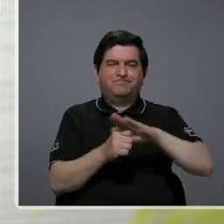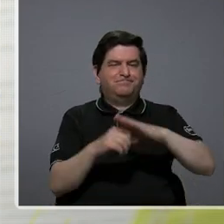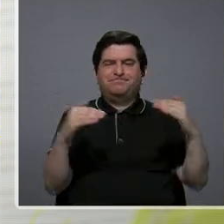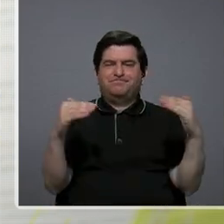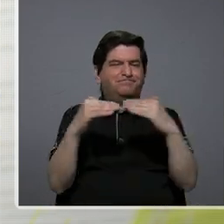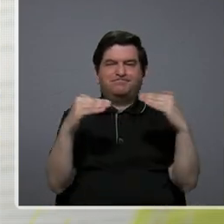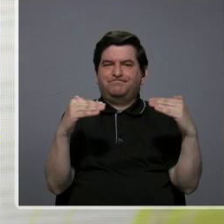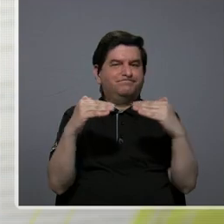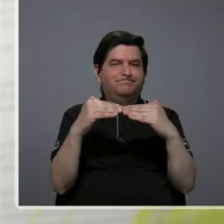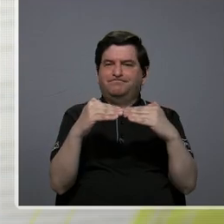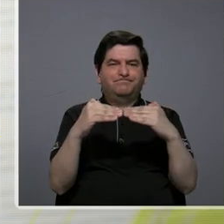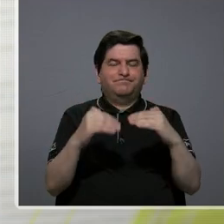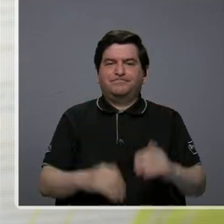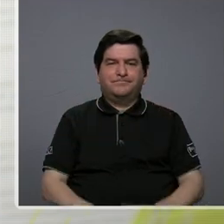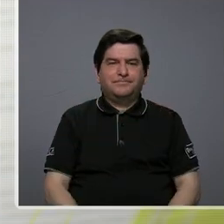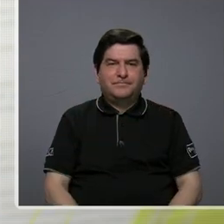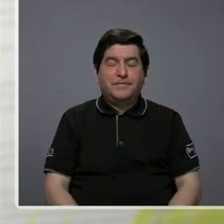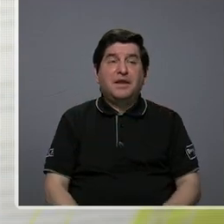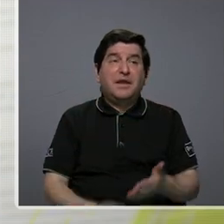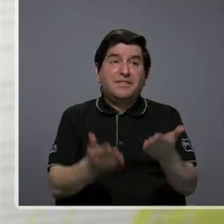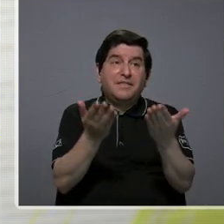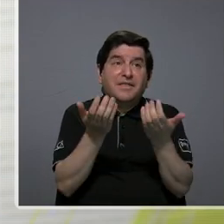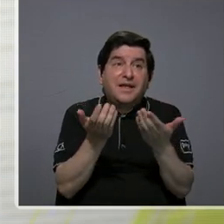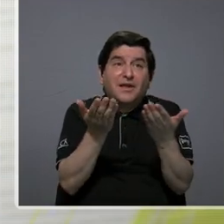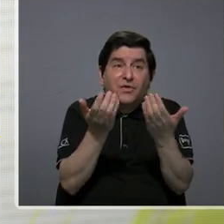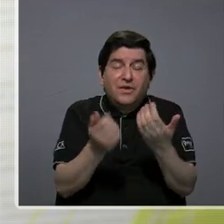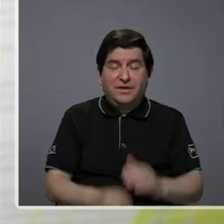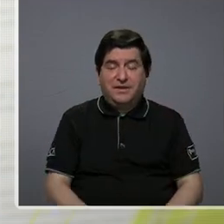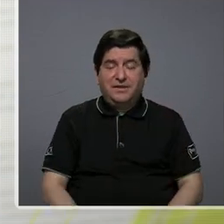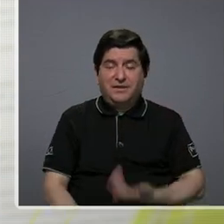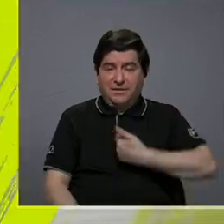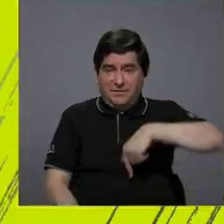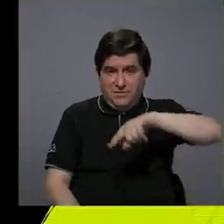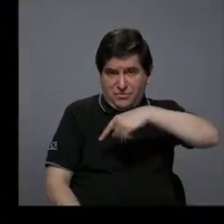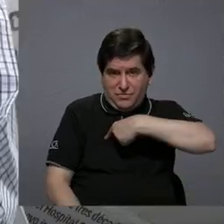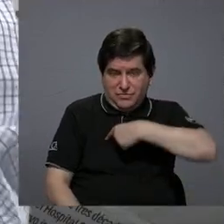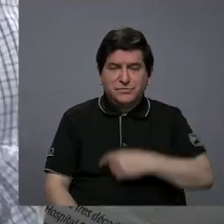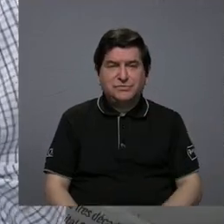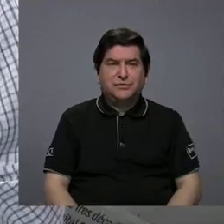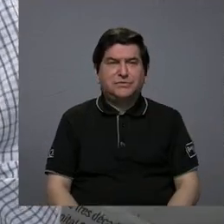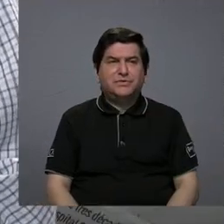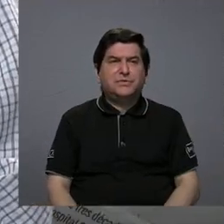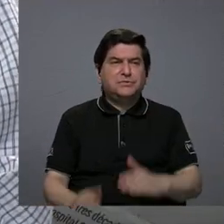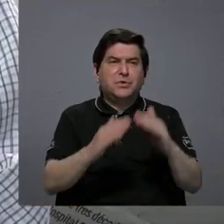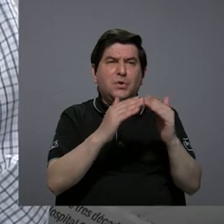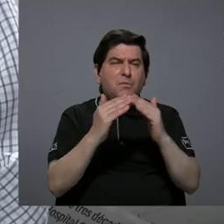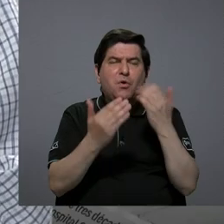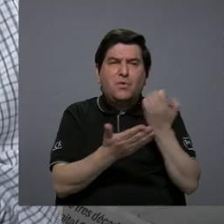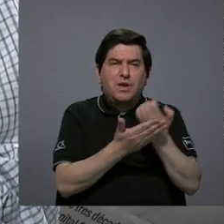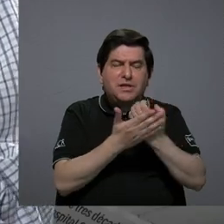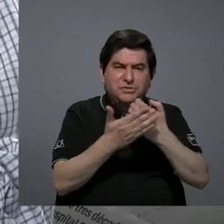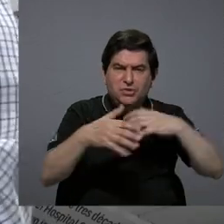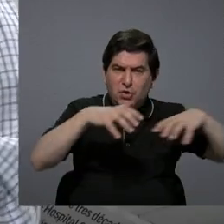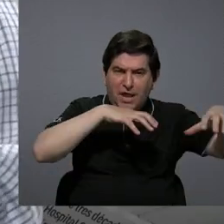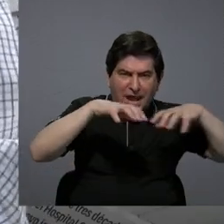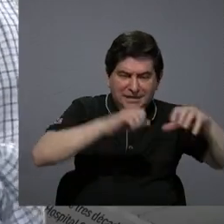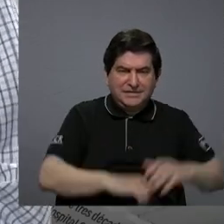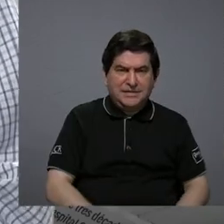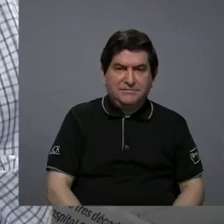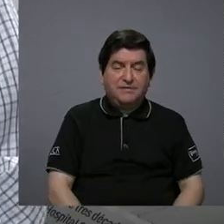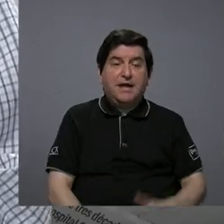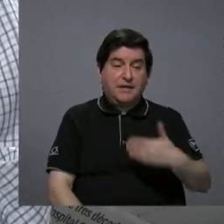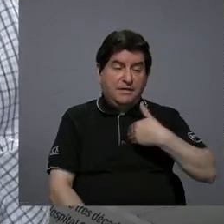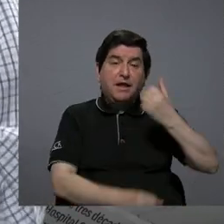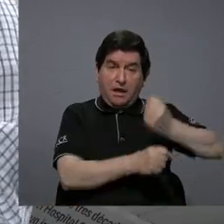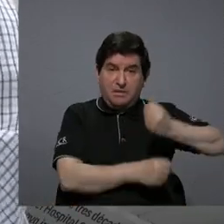niveles deseables, ¿verdad? Nosotros tenemos, entre la población económicamente activa, es decir, la que